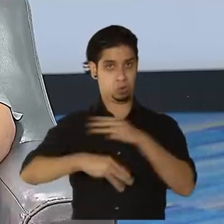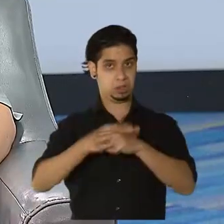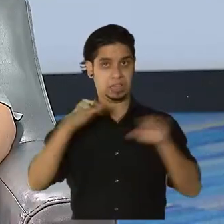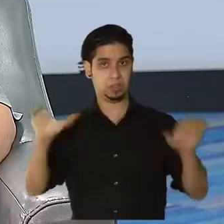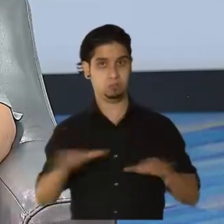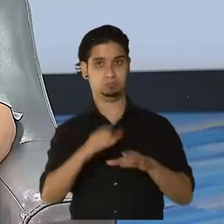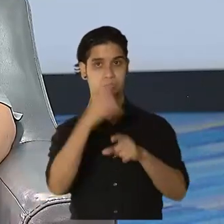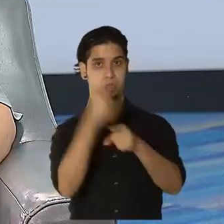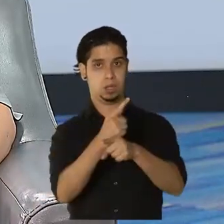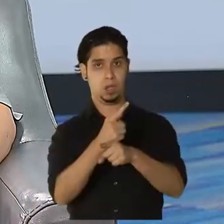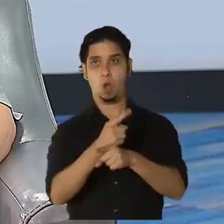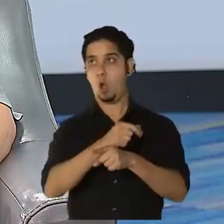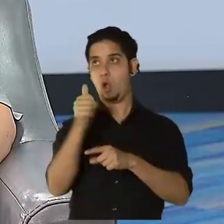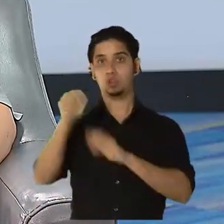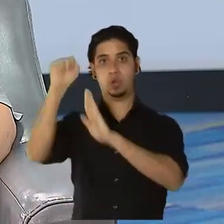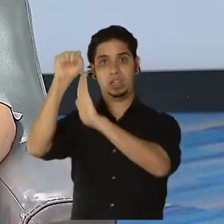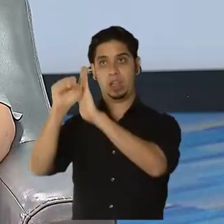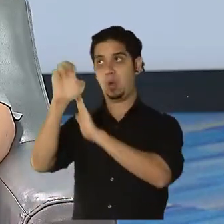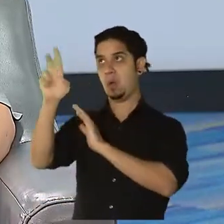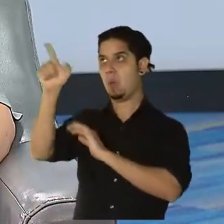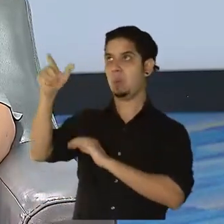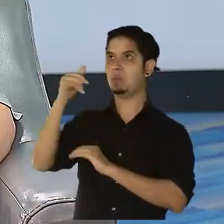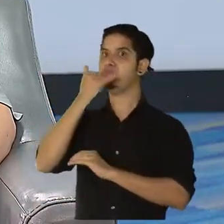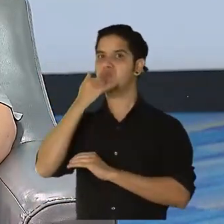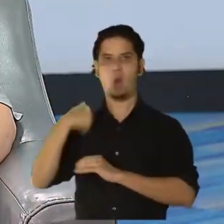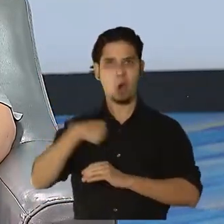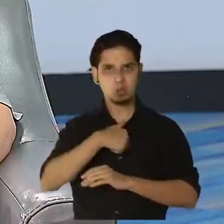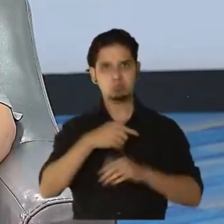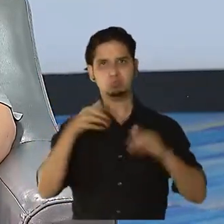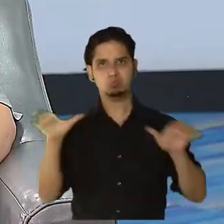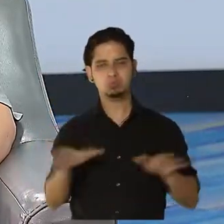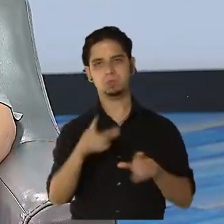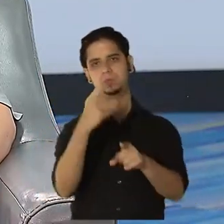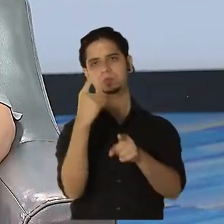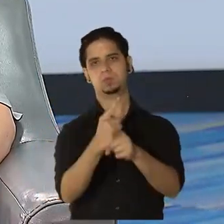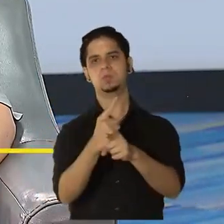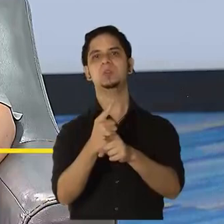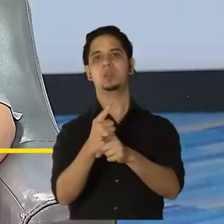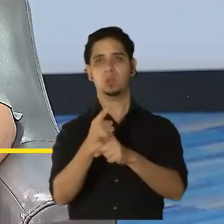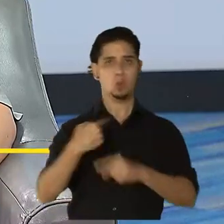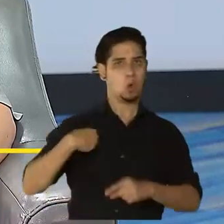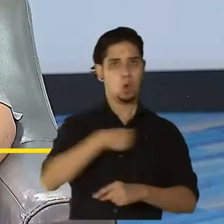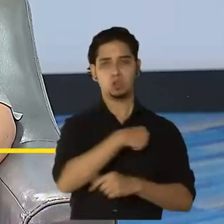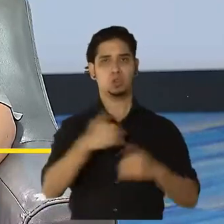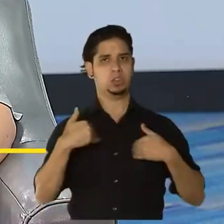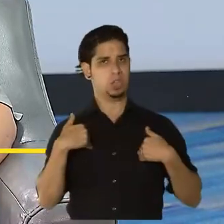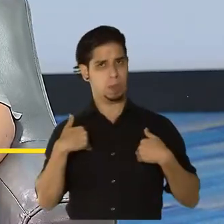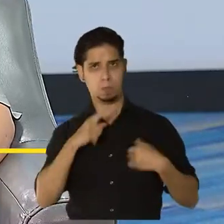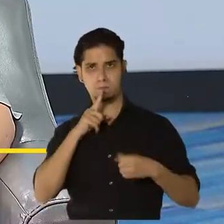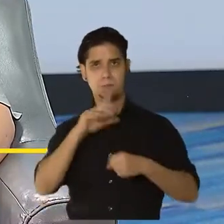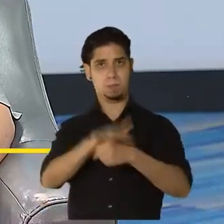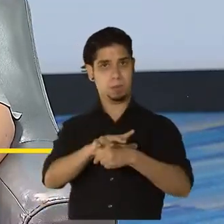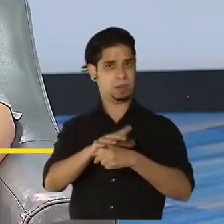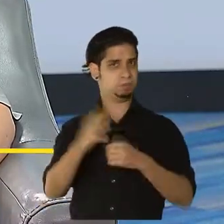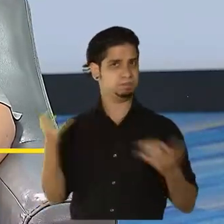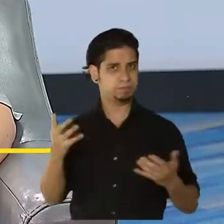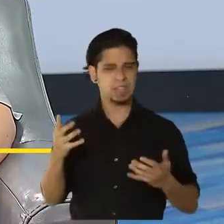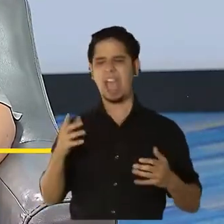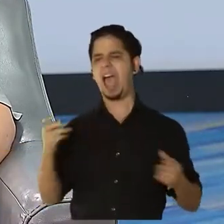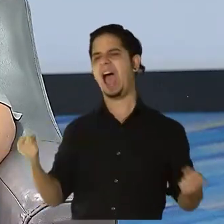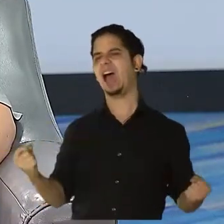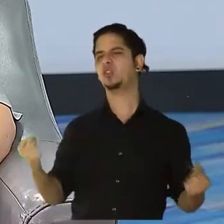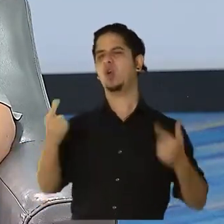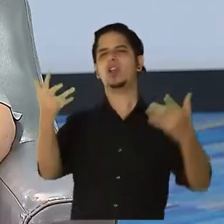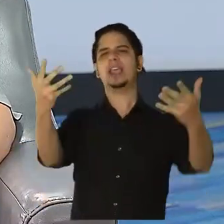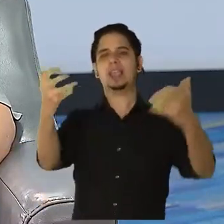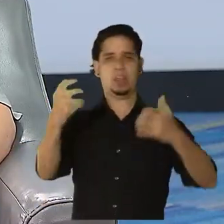Mejor que muchos estados de Estados Unidos. Nosotros le garantizamos que nosotros tenemos el compromiso de vacunar a todo el que